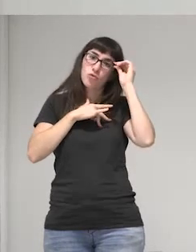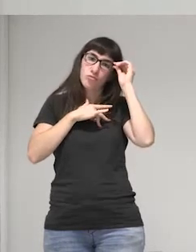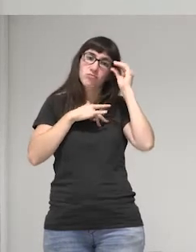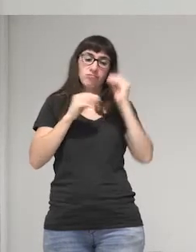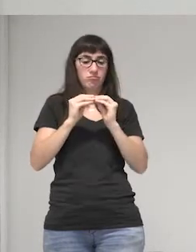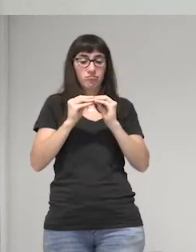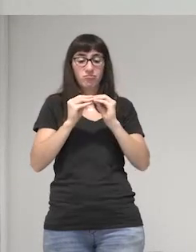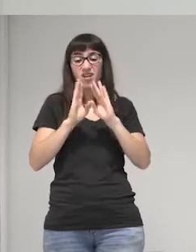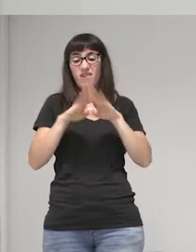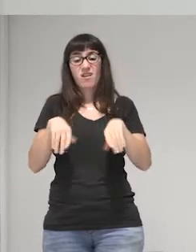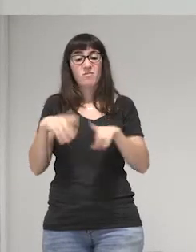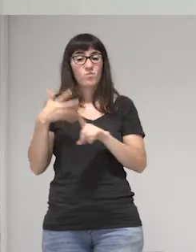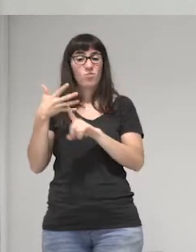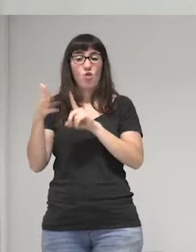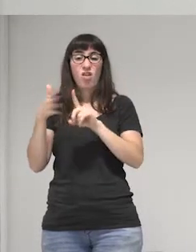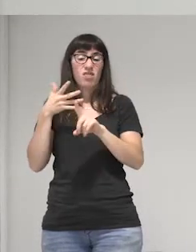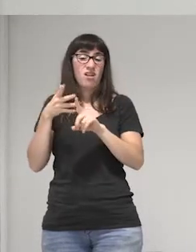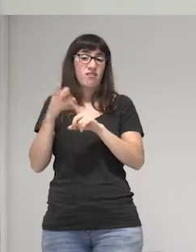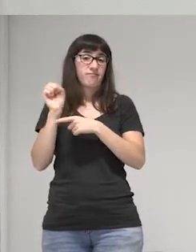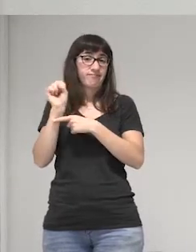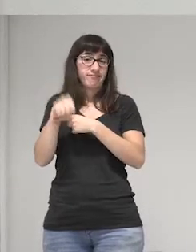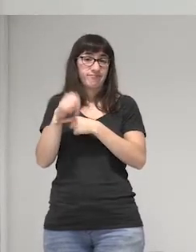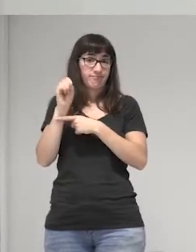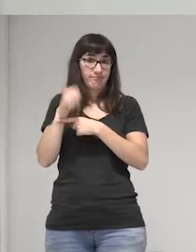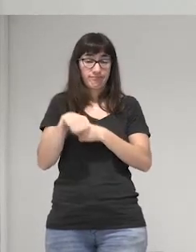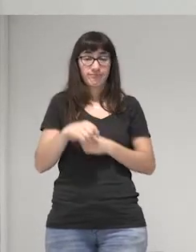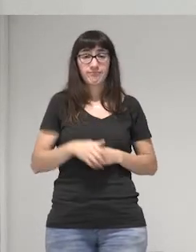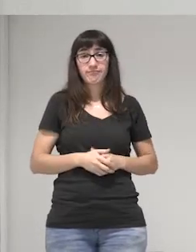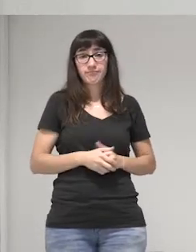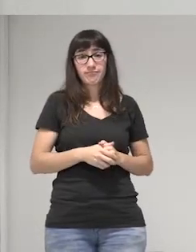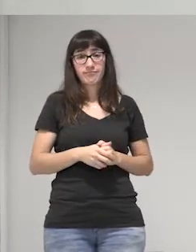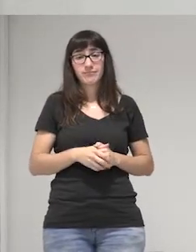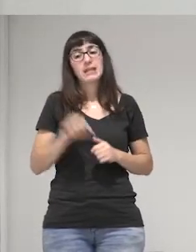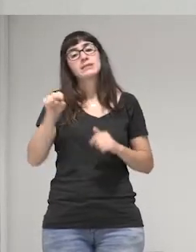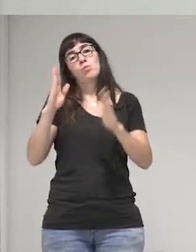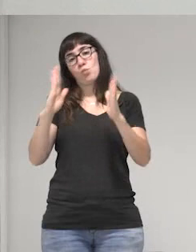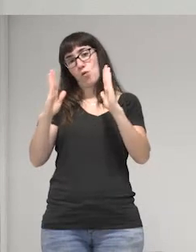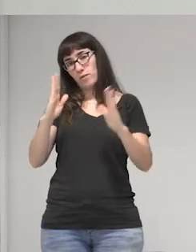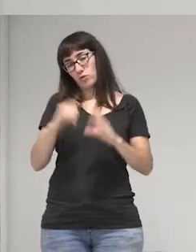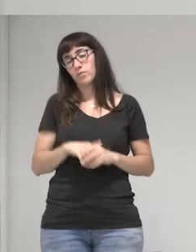violencia te pasa desapercibida en ese momento